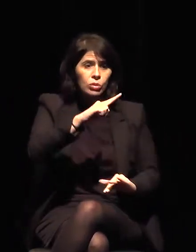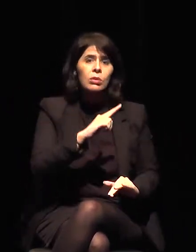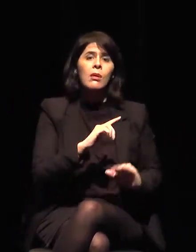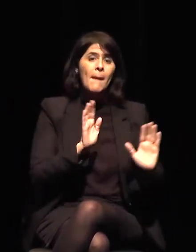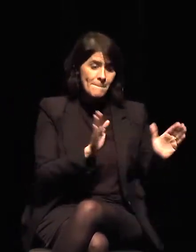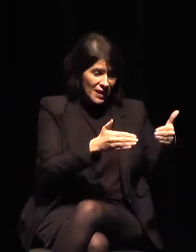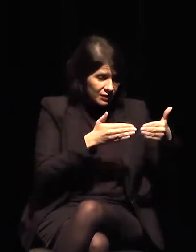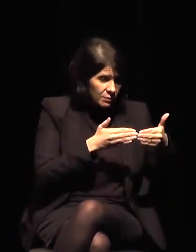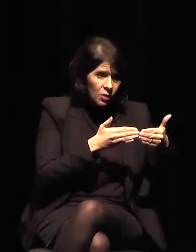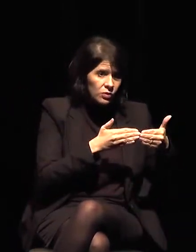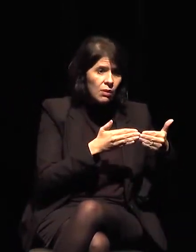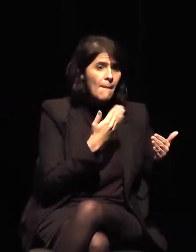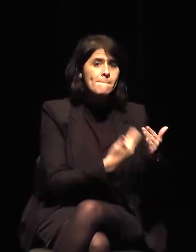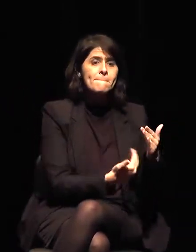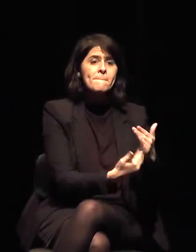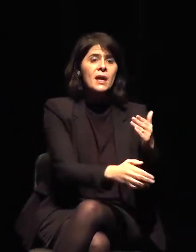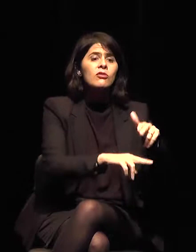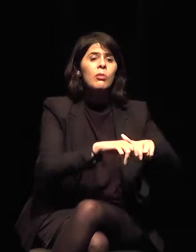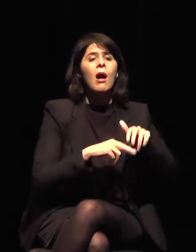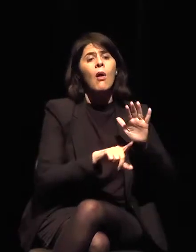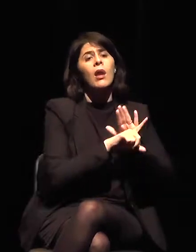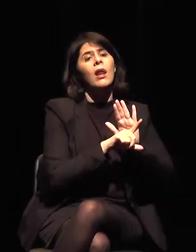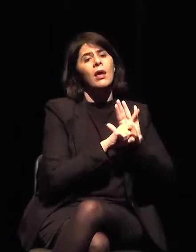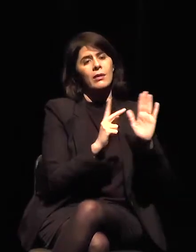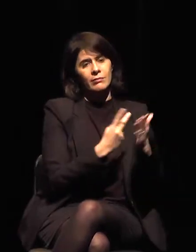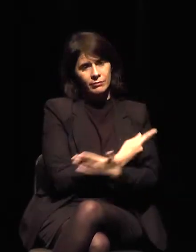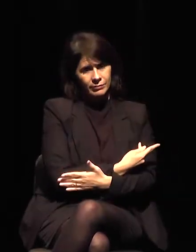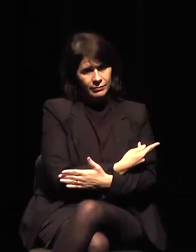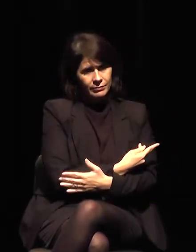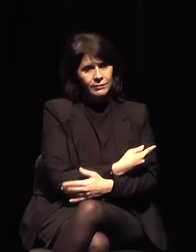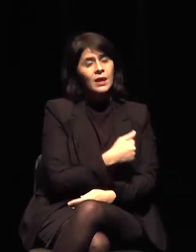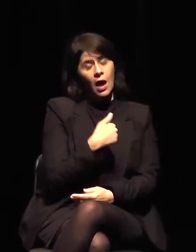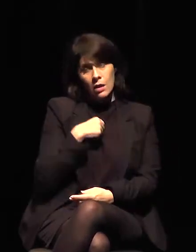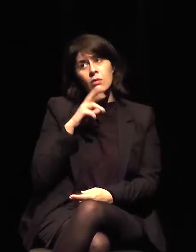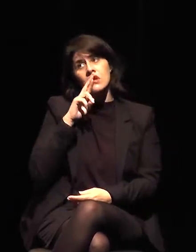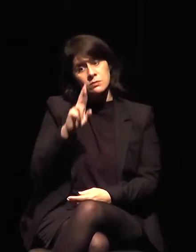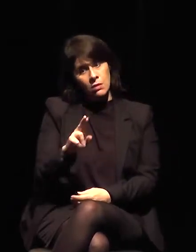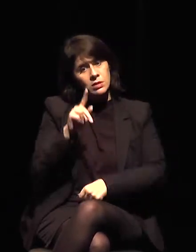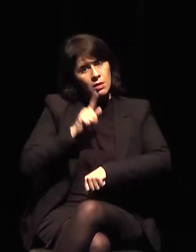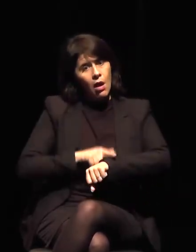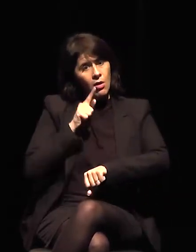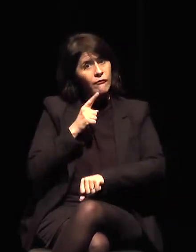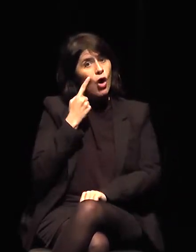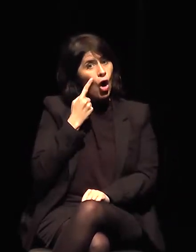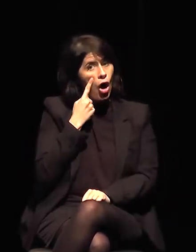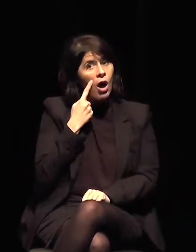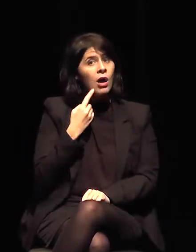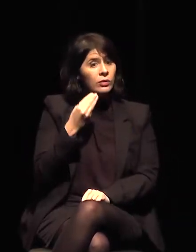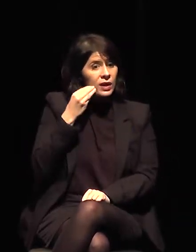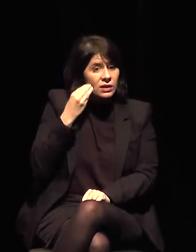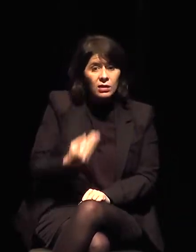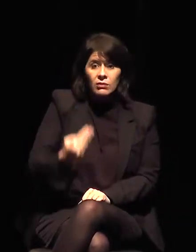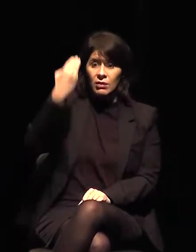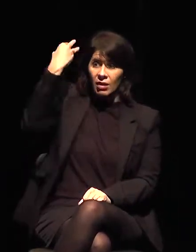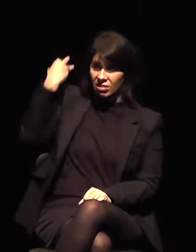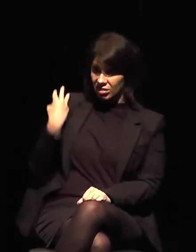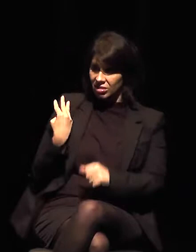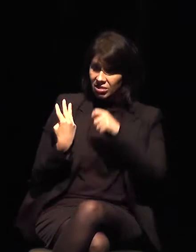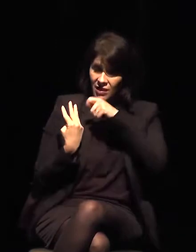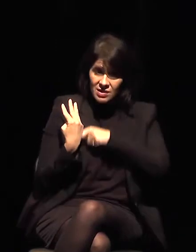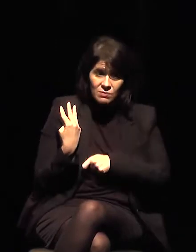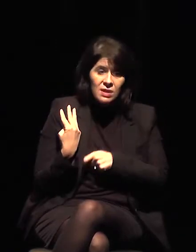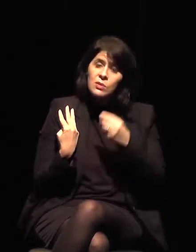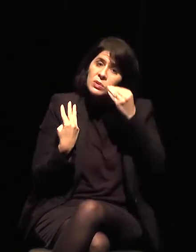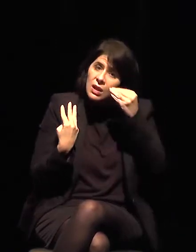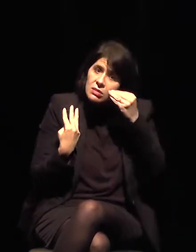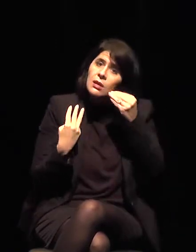diferente. Les envío una respuesta diciéndoles que estaba intentando recuperar las obras desde muy pronto.